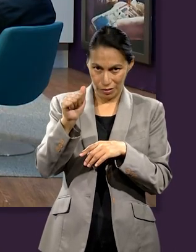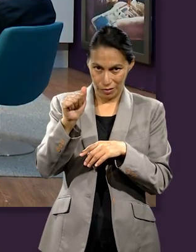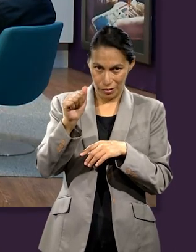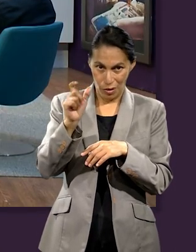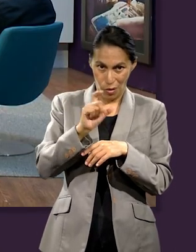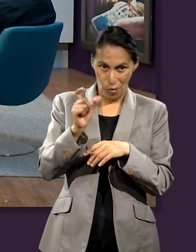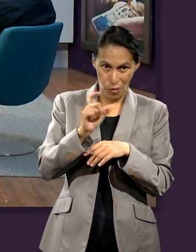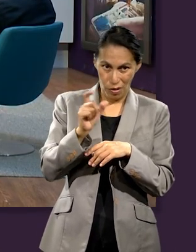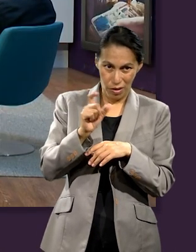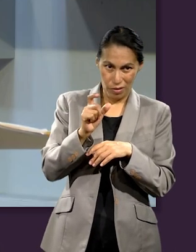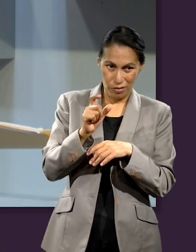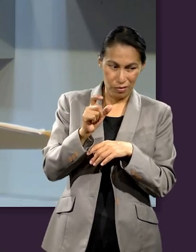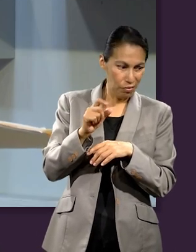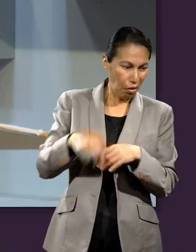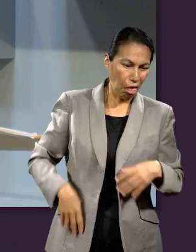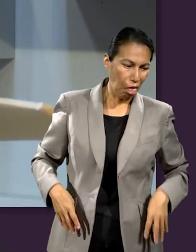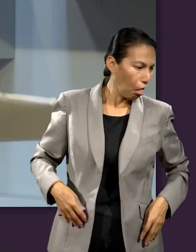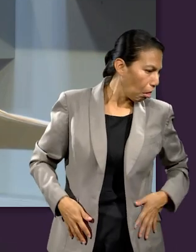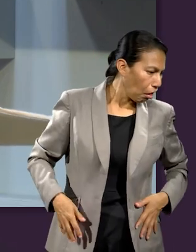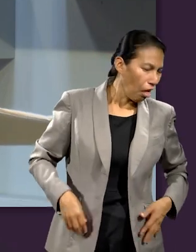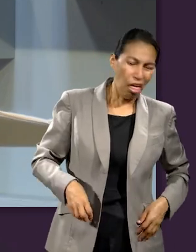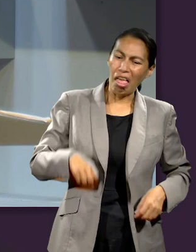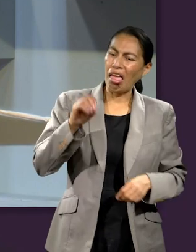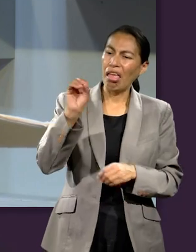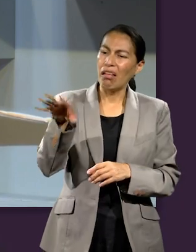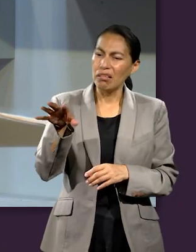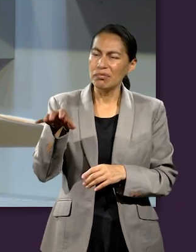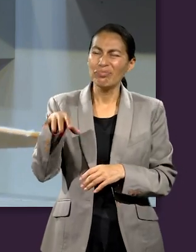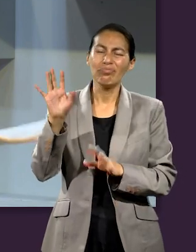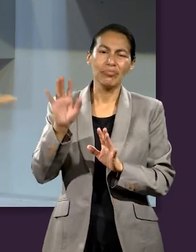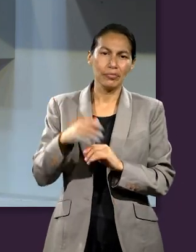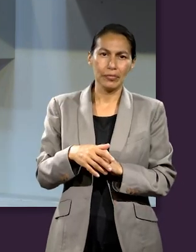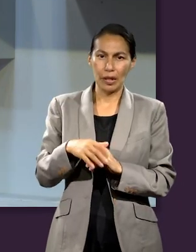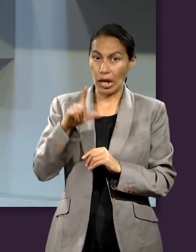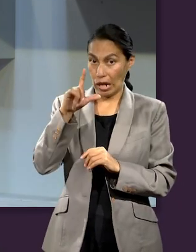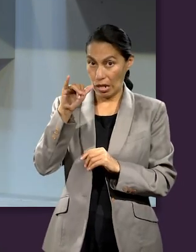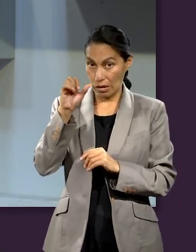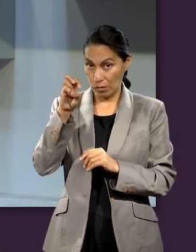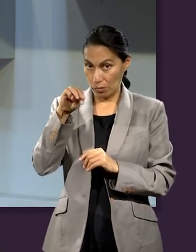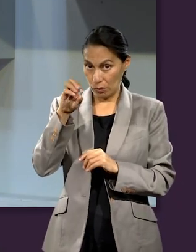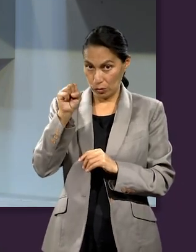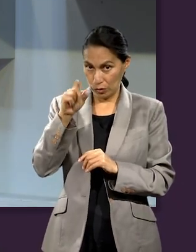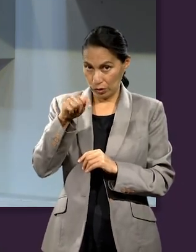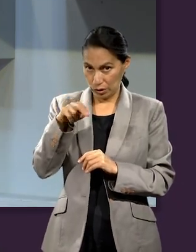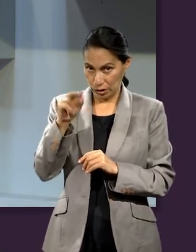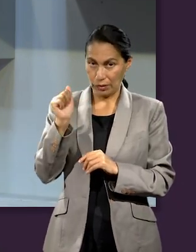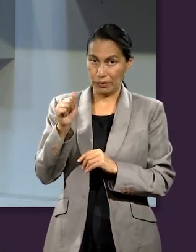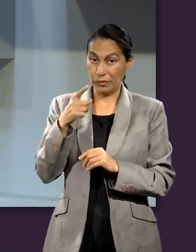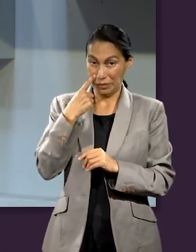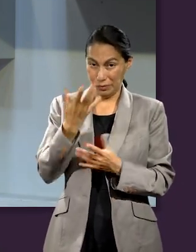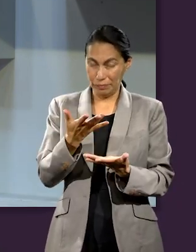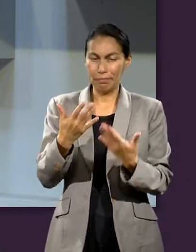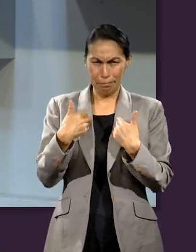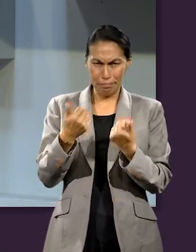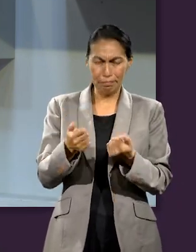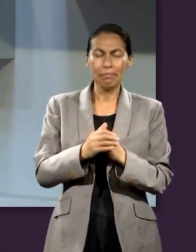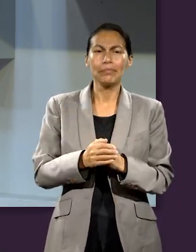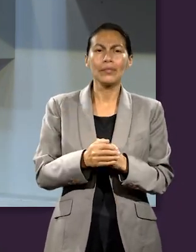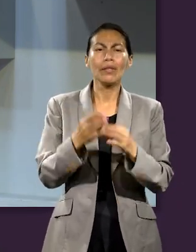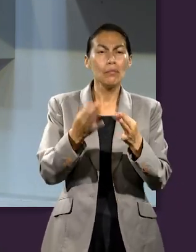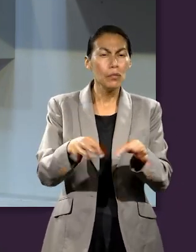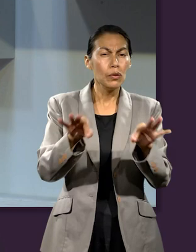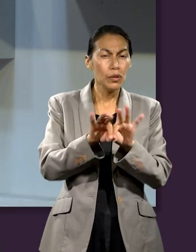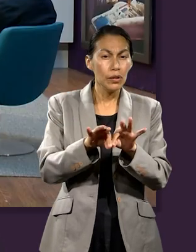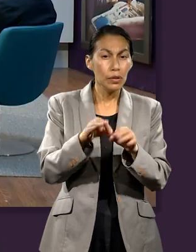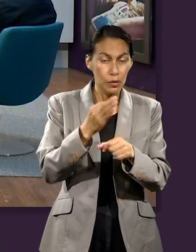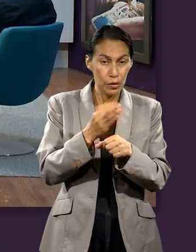juego con la Biblia, ¿están de acuerdo? Ninguno, ninguno. Ahora, solamente cerrando este segmento que es muy importante, podemos